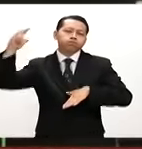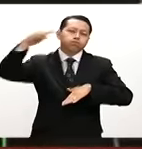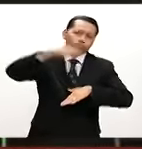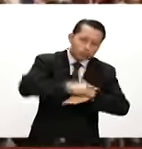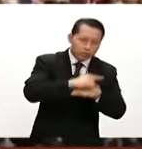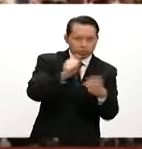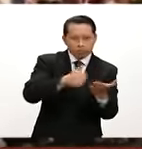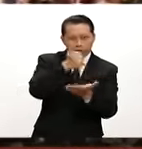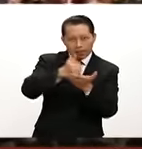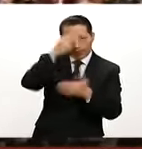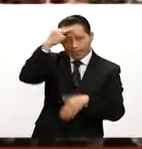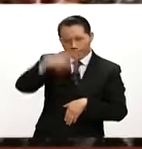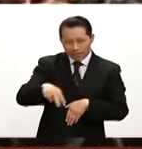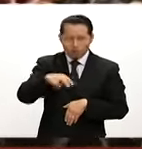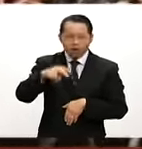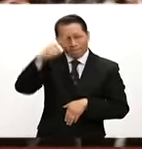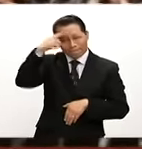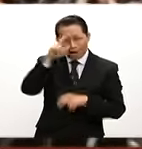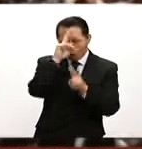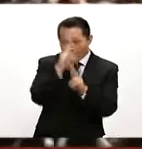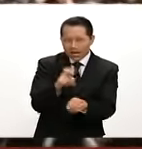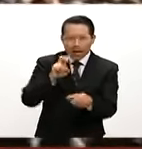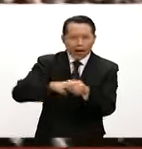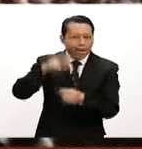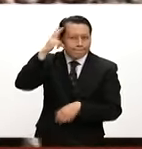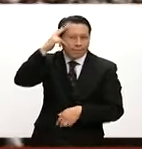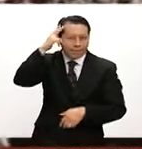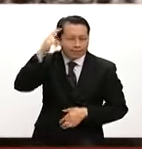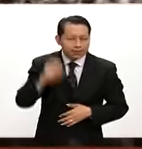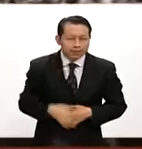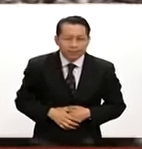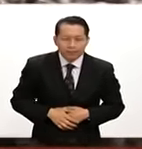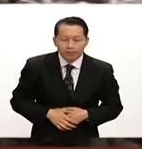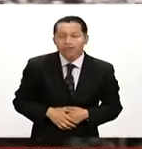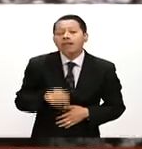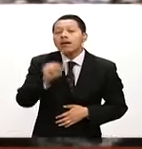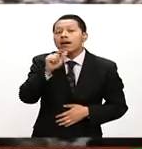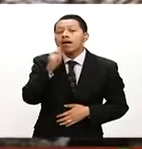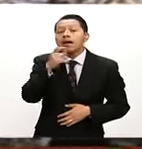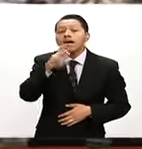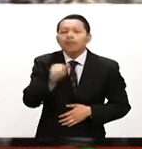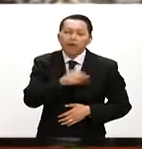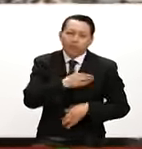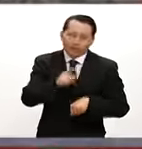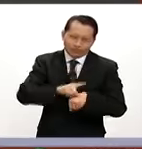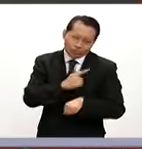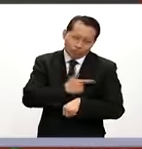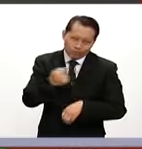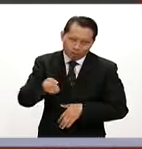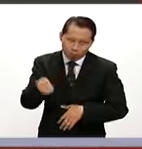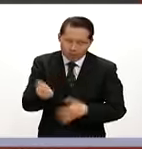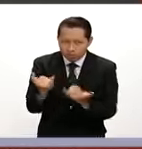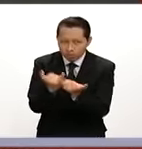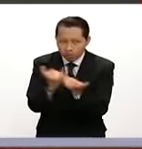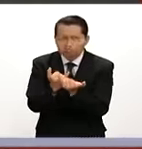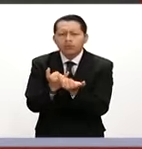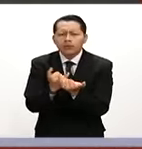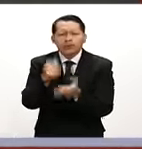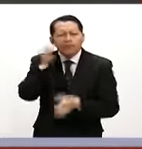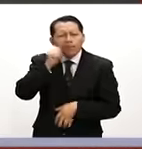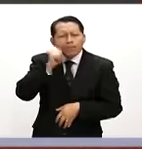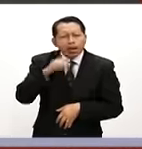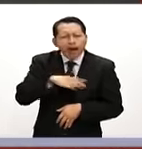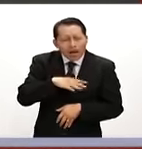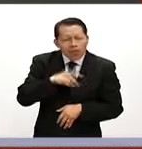dispuesto en Bellas Artes. Alejandra, qué gusto saludarte. Fíjate que uno de los aspectos que más han llamado la